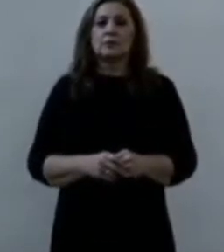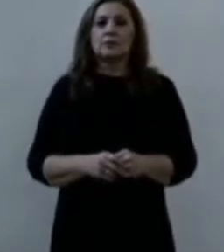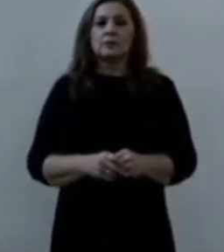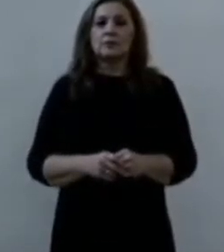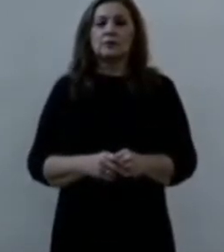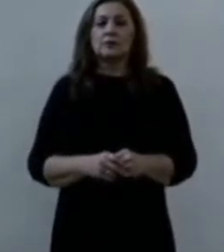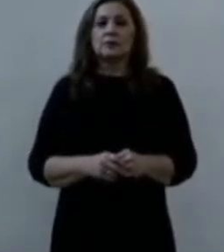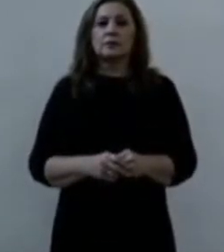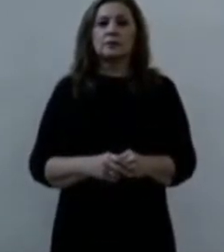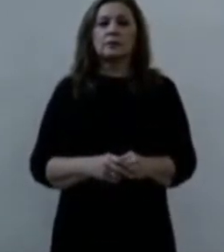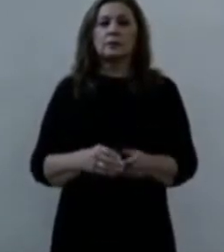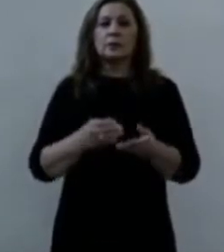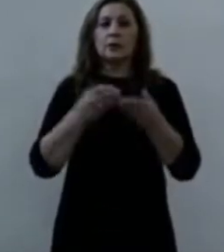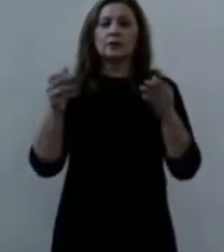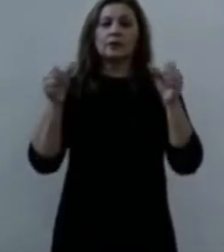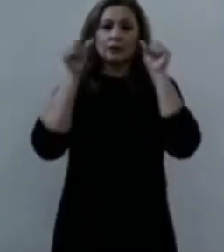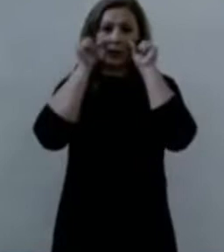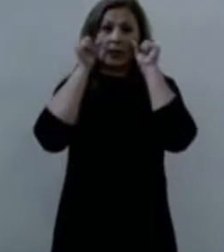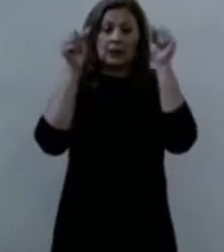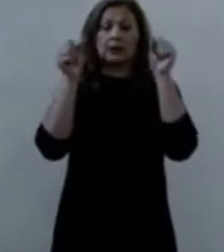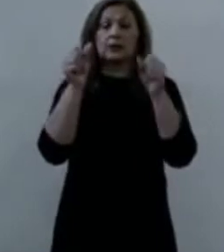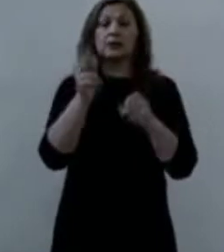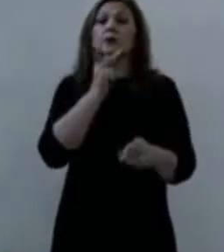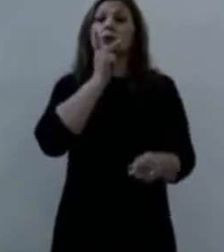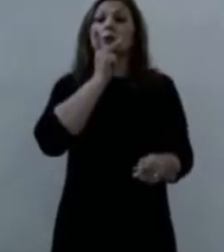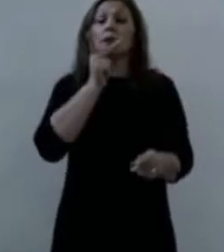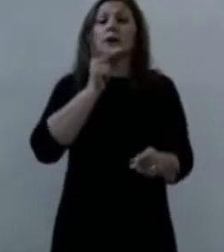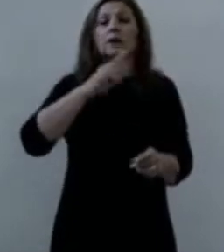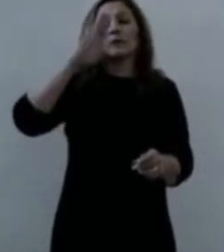Hemos oído la palabra del Señor,